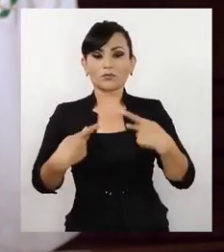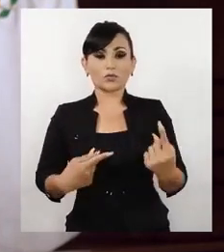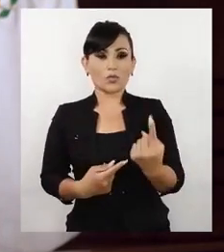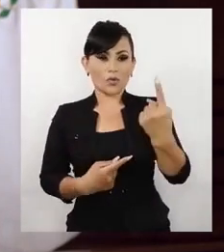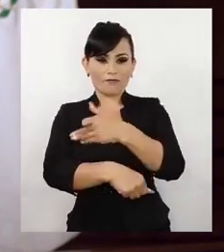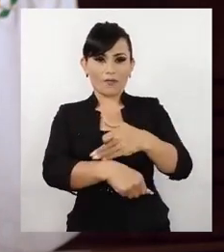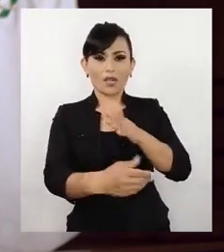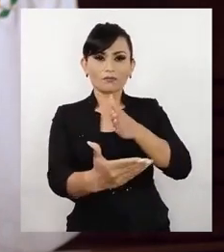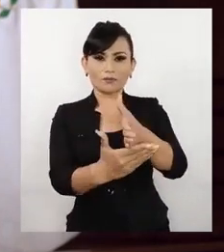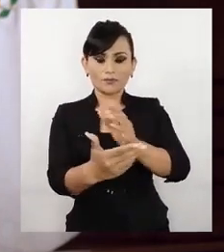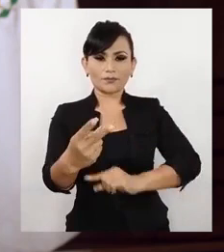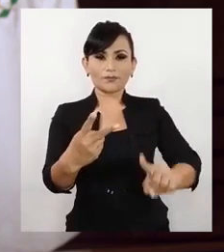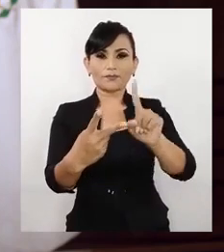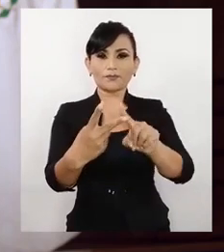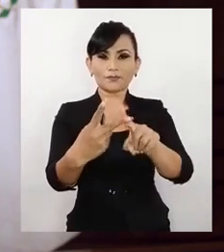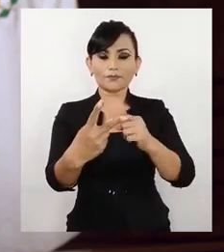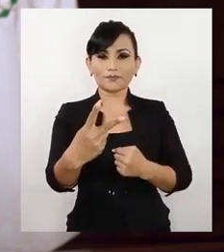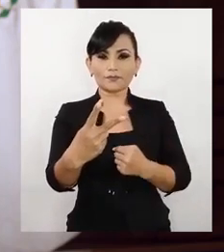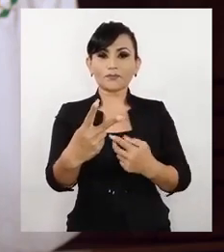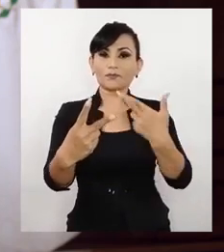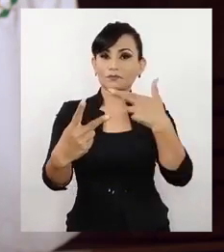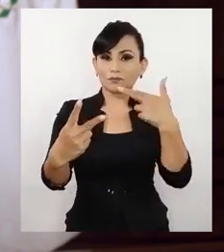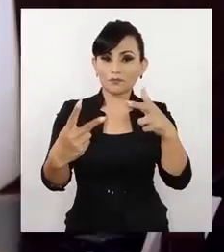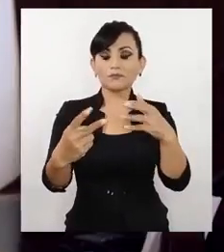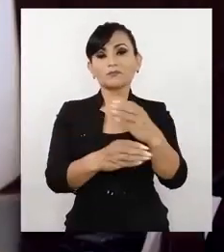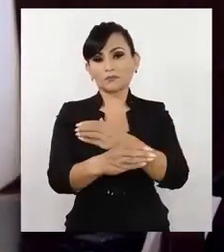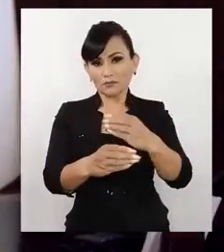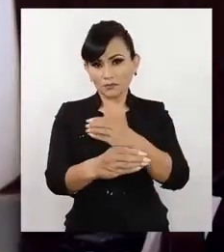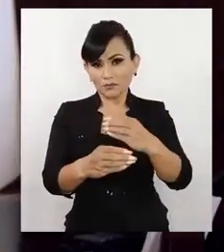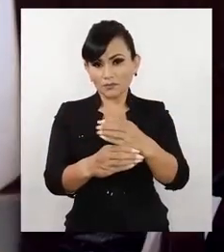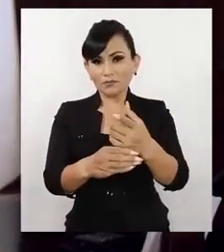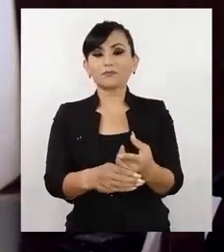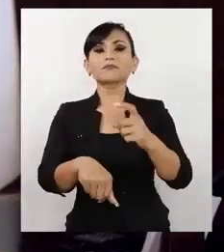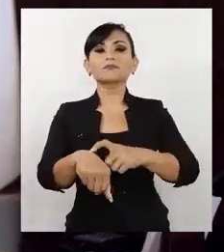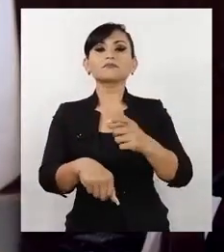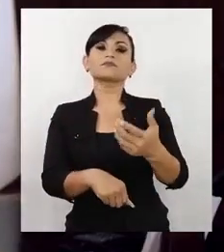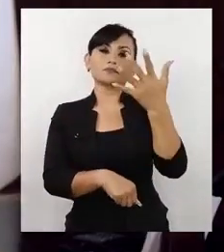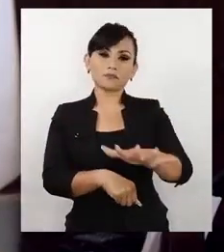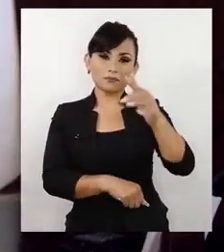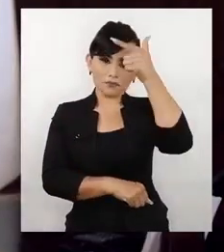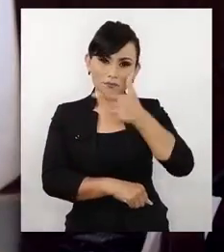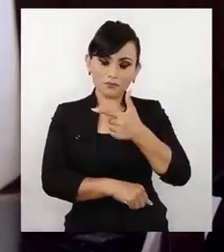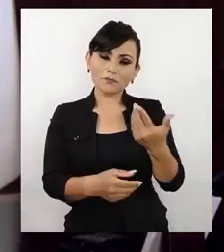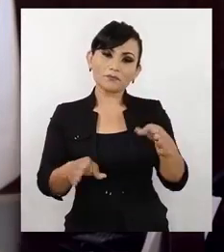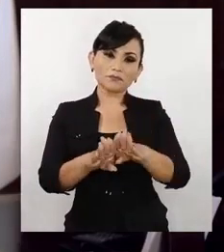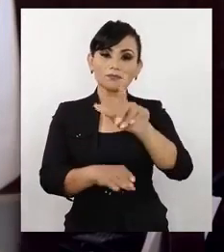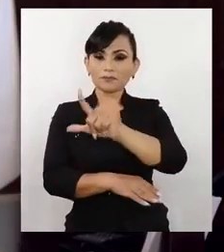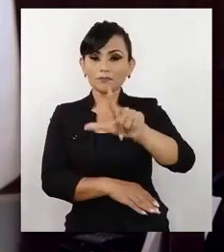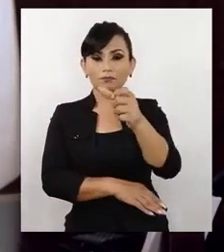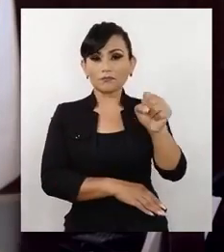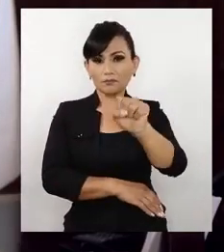aforo de 30 por ciento y sólo una persona por familia 2 cierre de restaurantes y